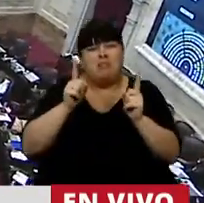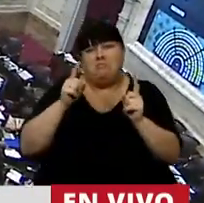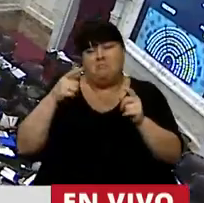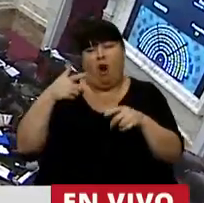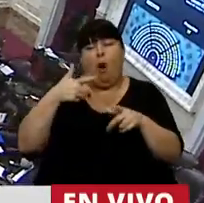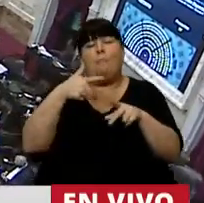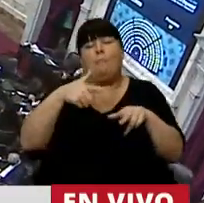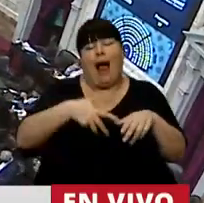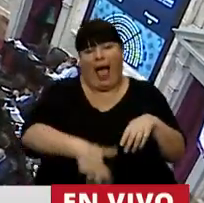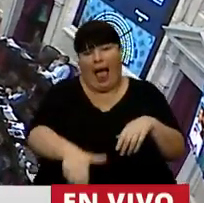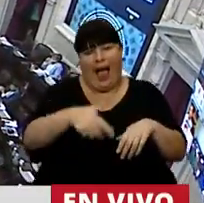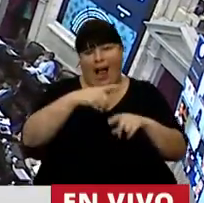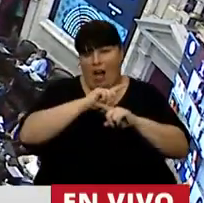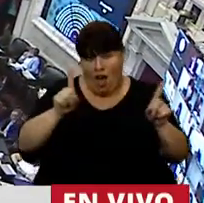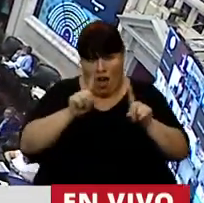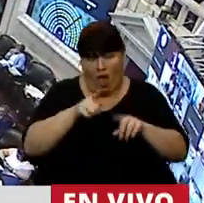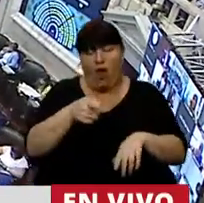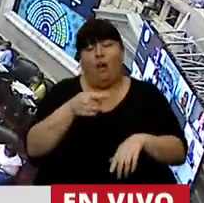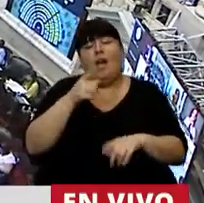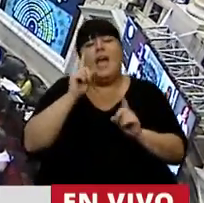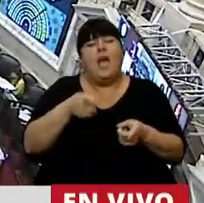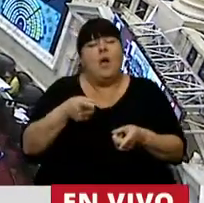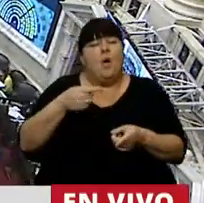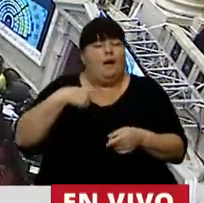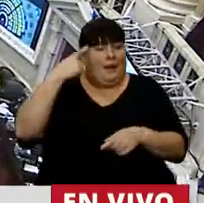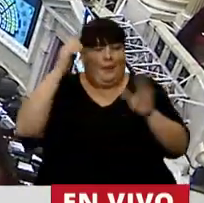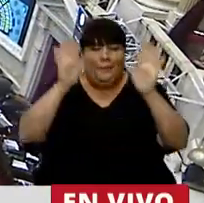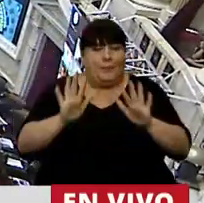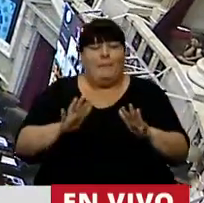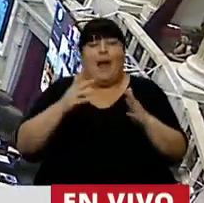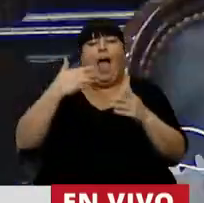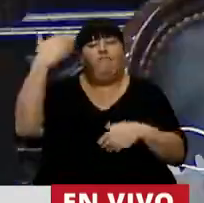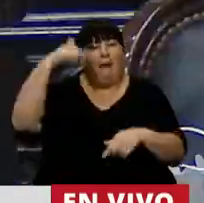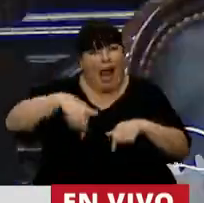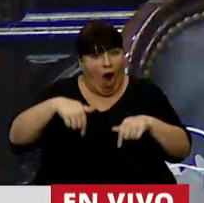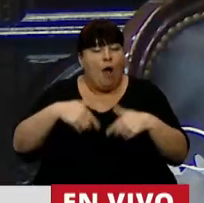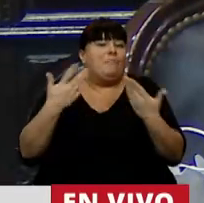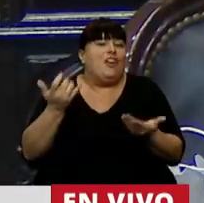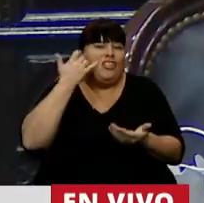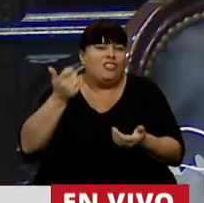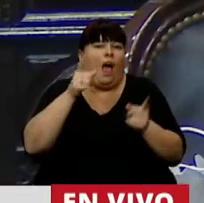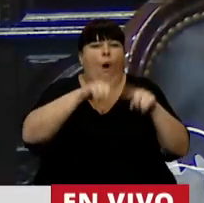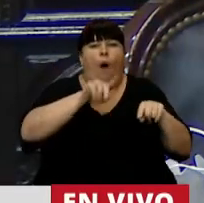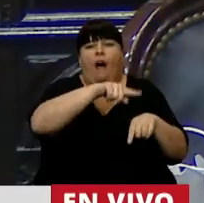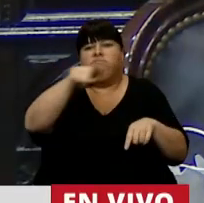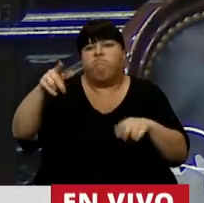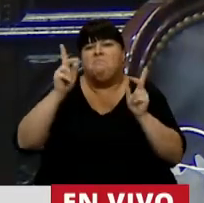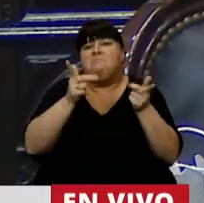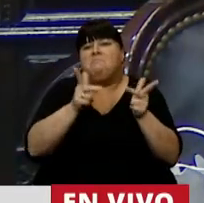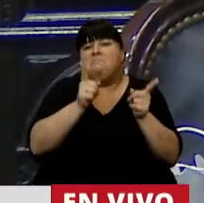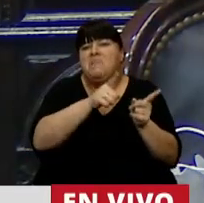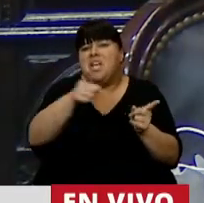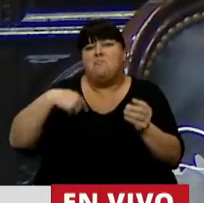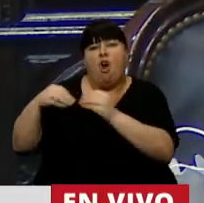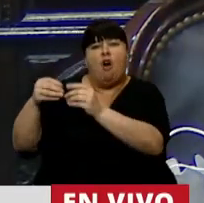de interrupción voluntaria del embarazo, pero sin embargo, y a pesar de que tenía preparado un discurso para este momento, pero que ya ha sido desarrollado por